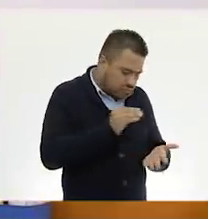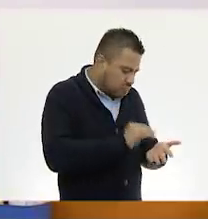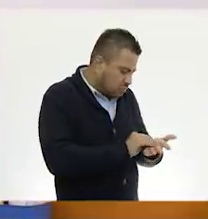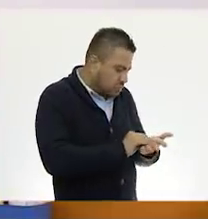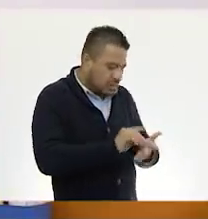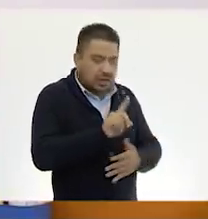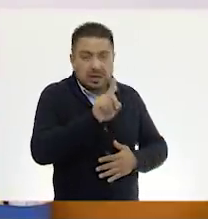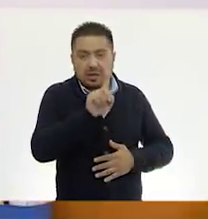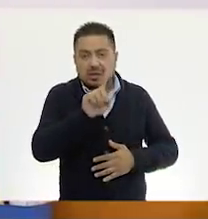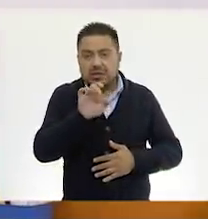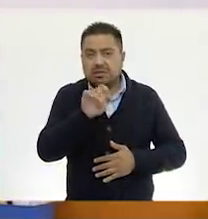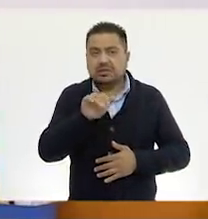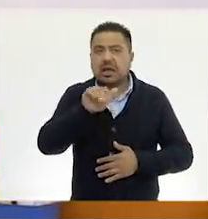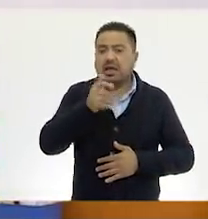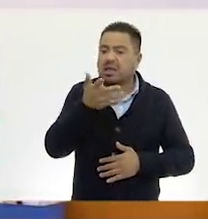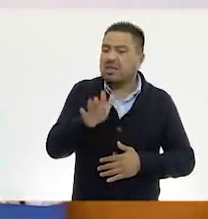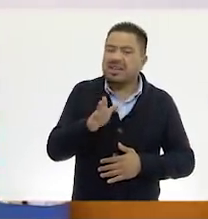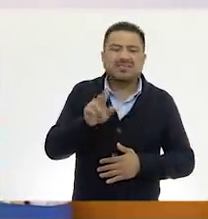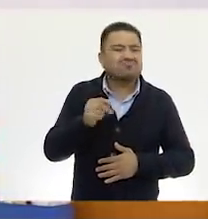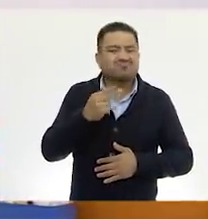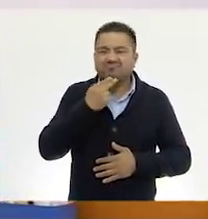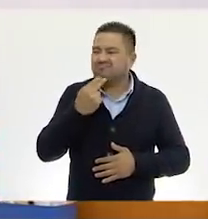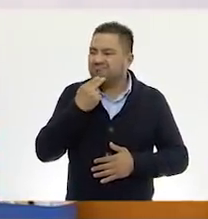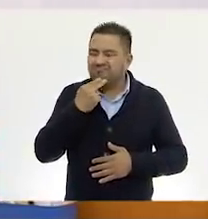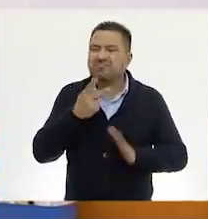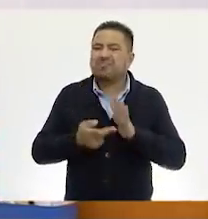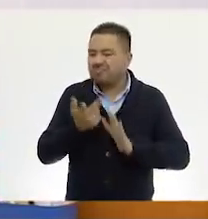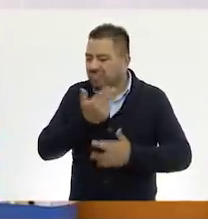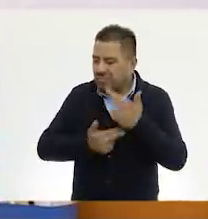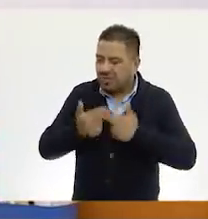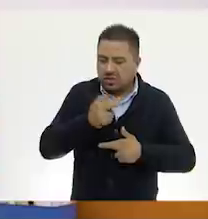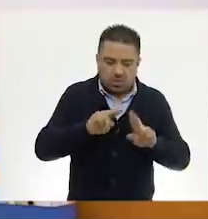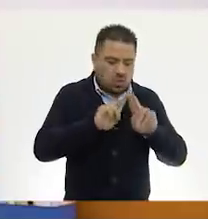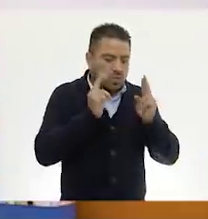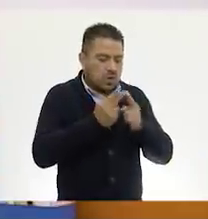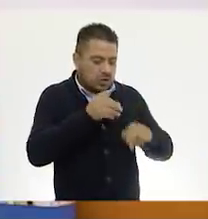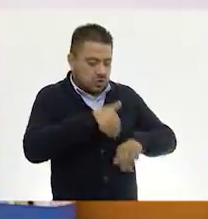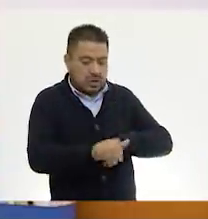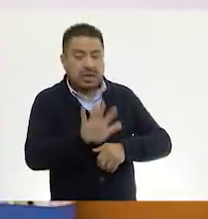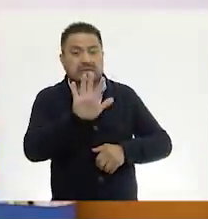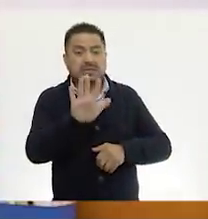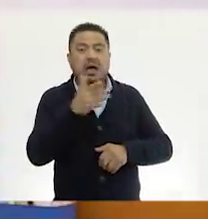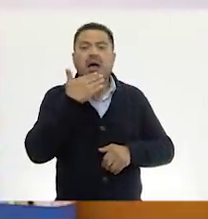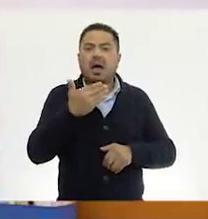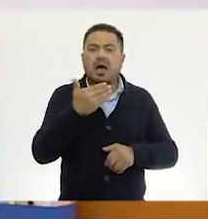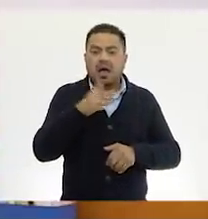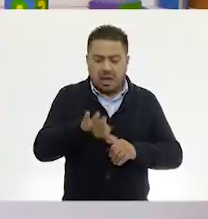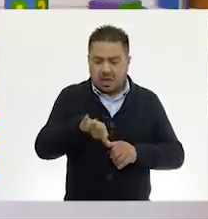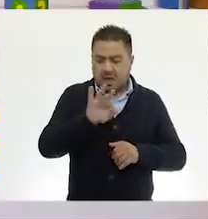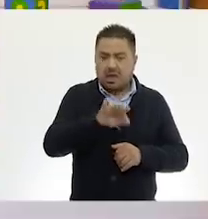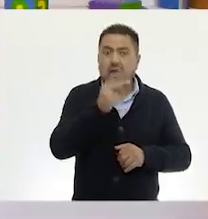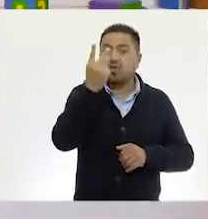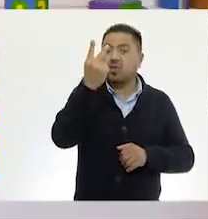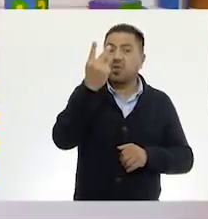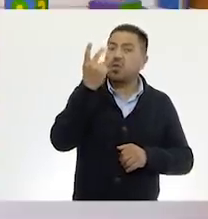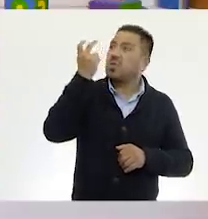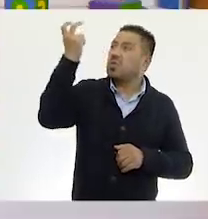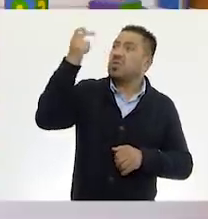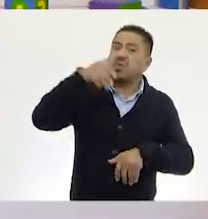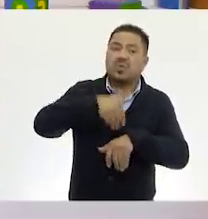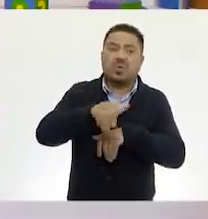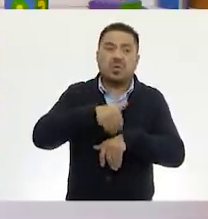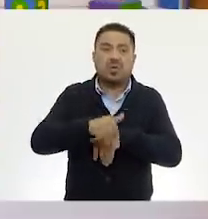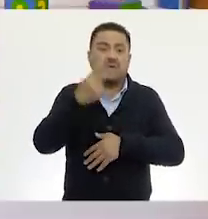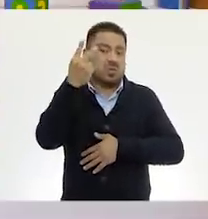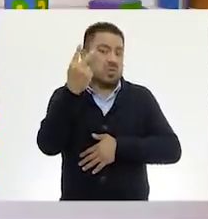¿Decenas el diez? El diez tampoco. Poco. Pero en unidades me tocó el cinco. Muy bien. Ya nos salieron entonces dos ahí. Ya